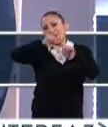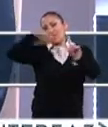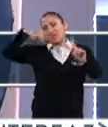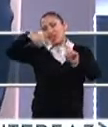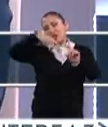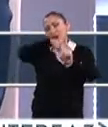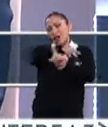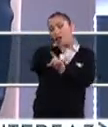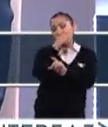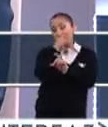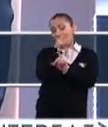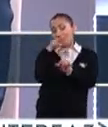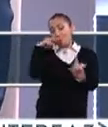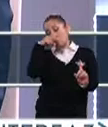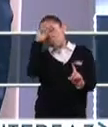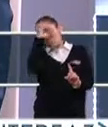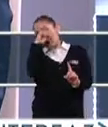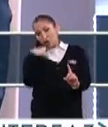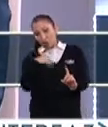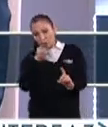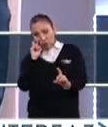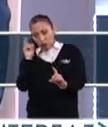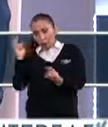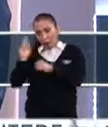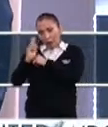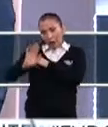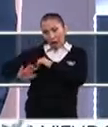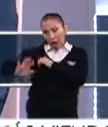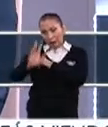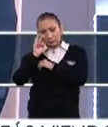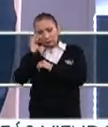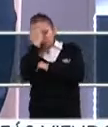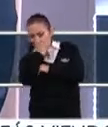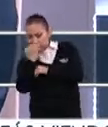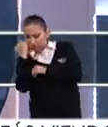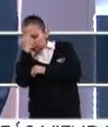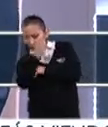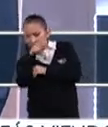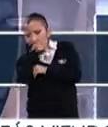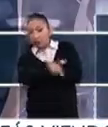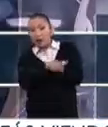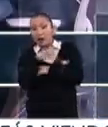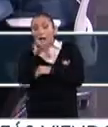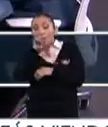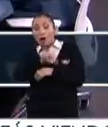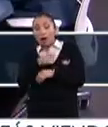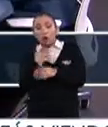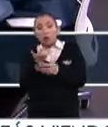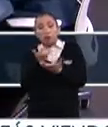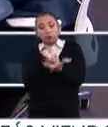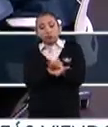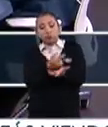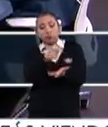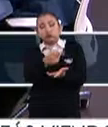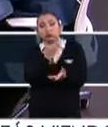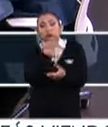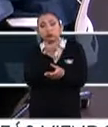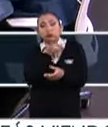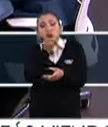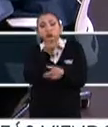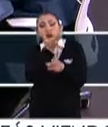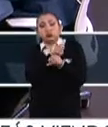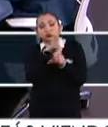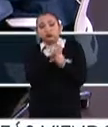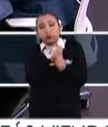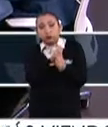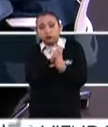enfoques, los mejores enfoques con los que nosotros como país hemos explorado las respuestas de adaptación. Creemos que